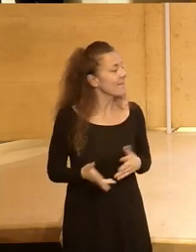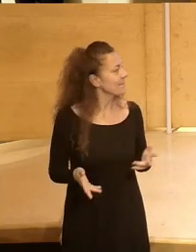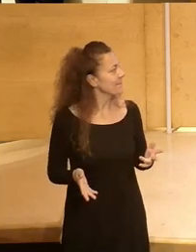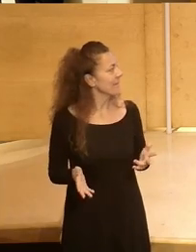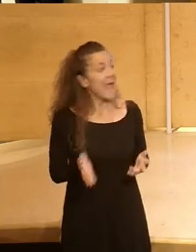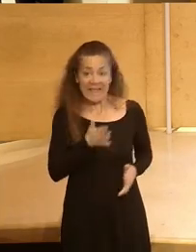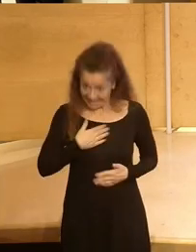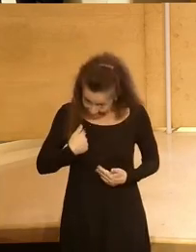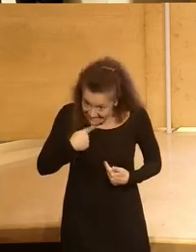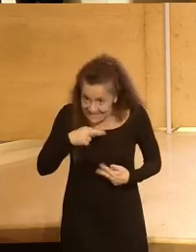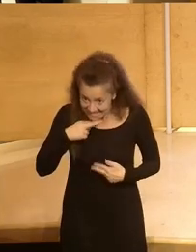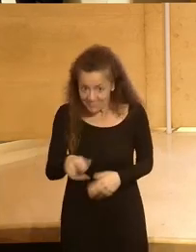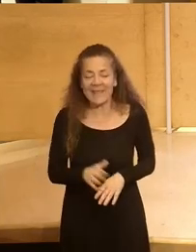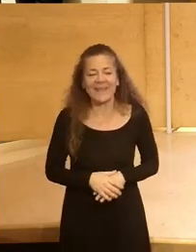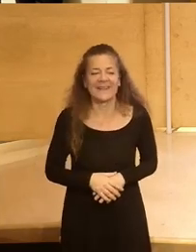¿Queréis responder?